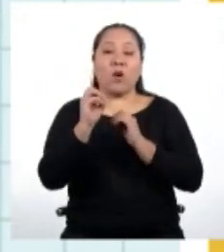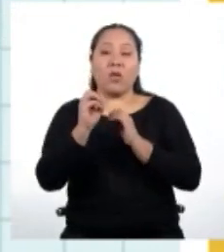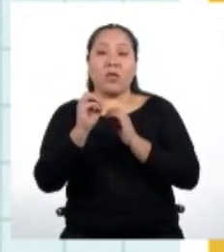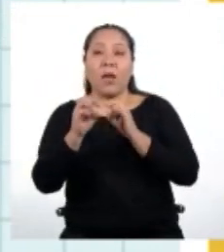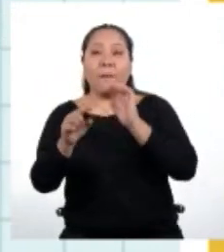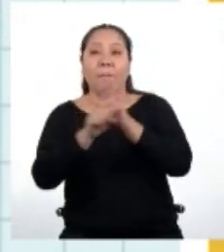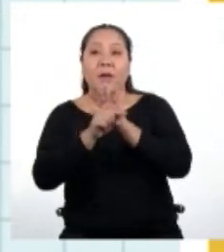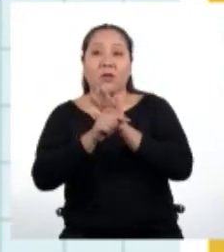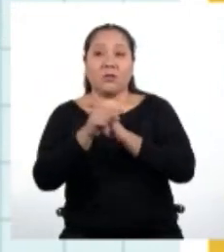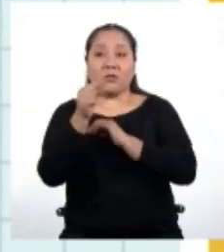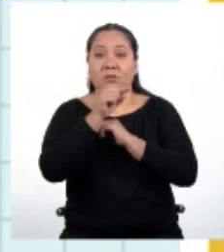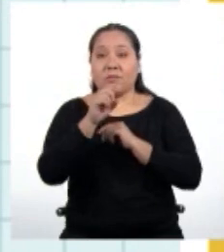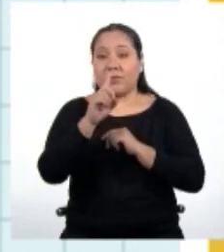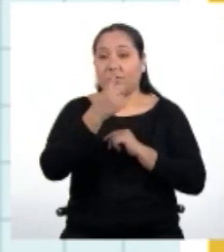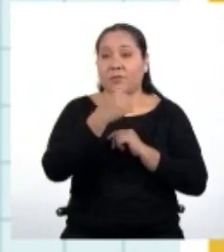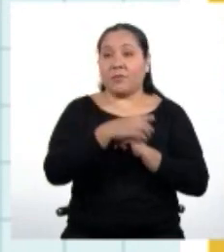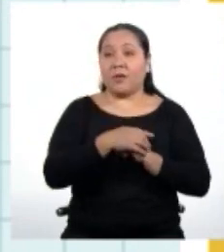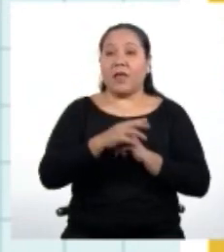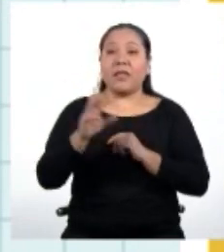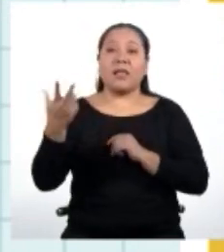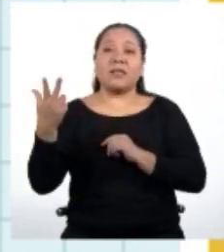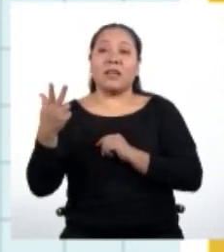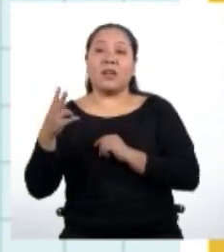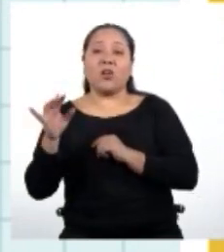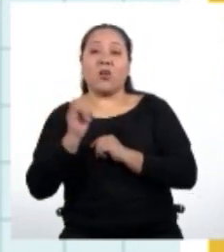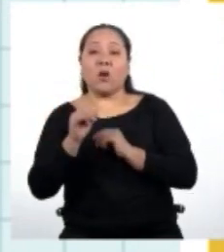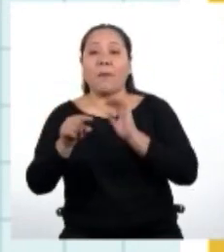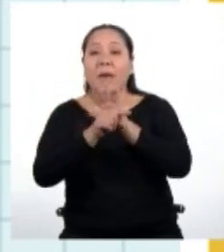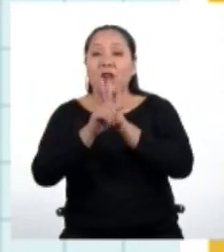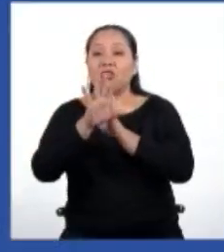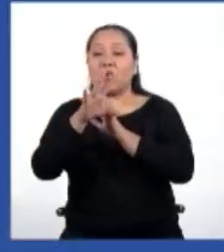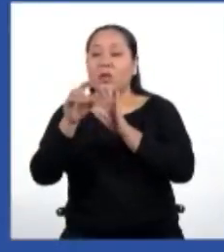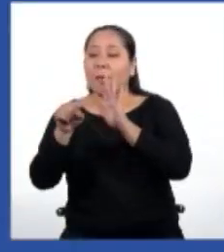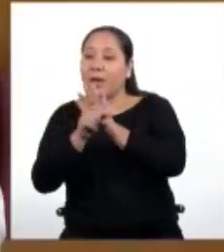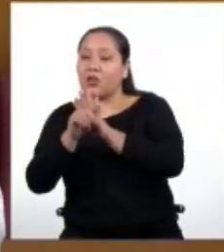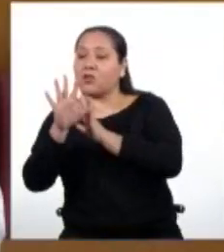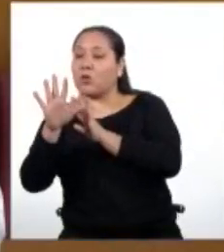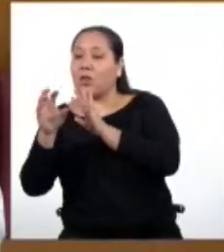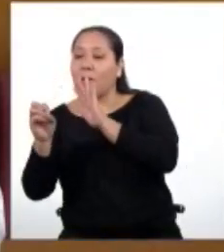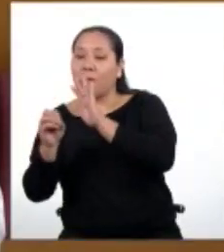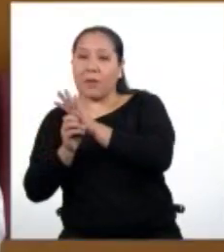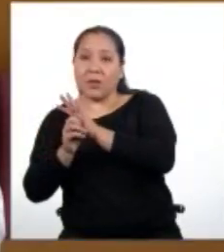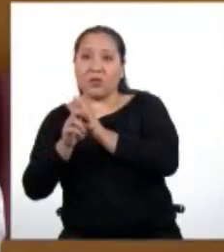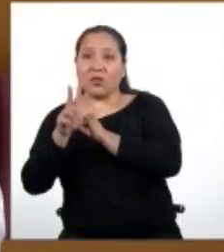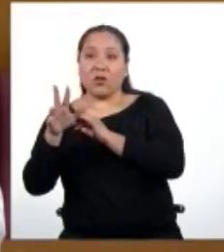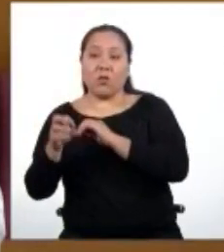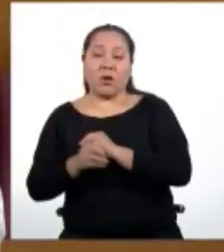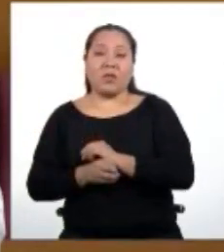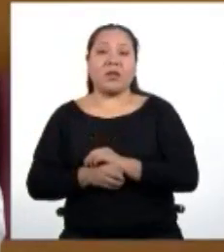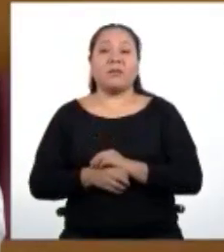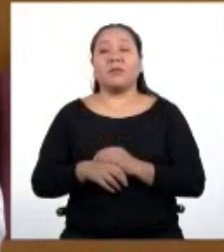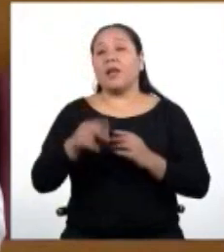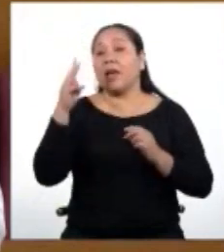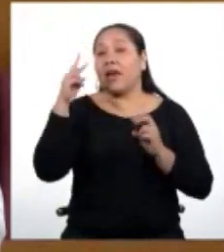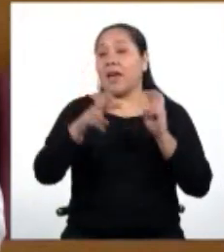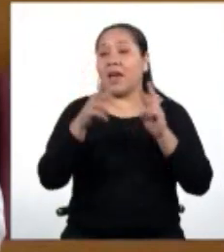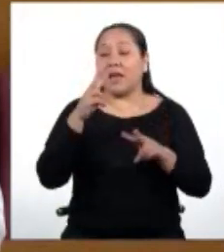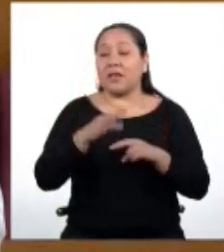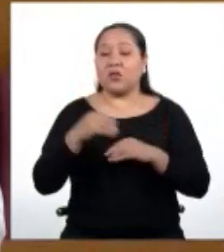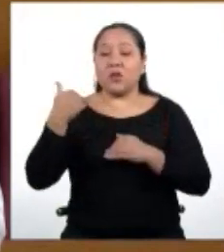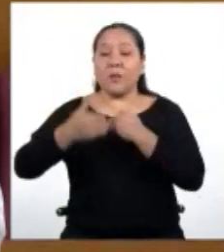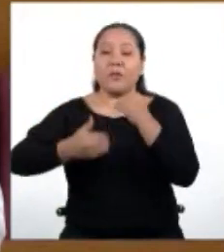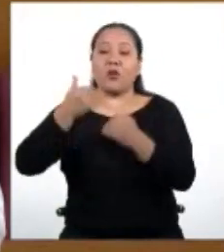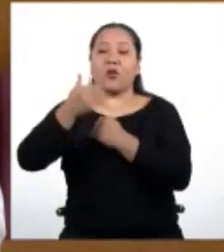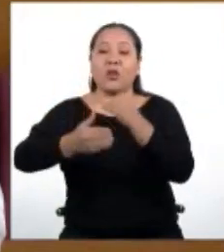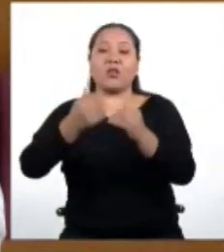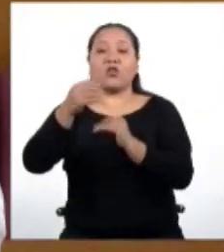término. Lo mismo sucede con el tercer término y así sucesivamente. Entonces, estamos frente a una progresión